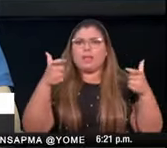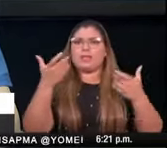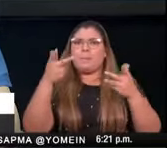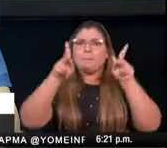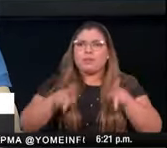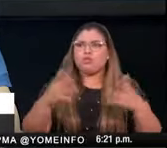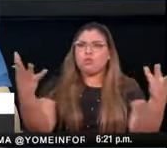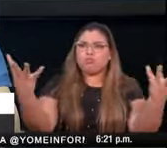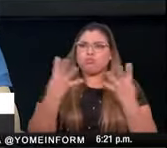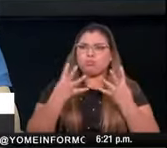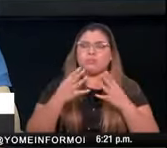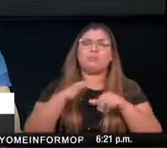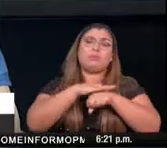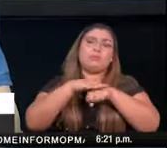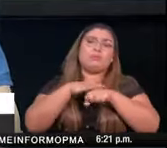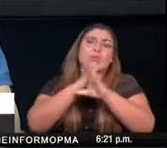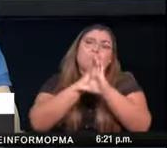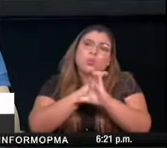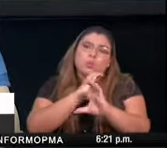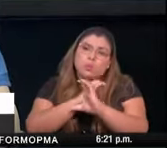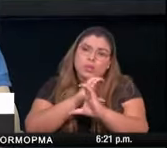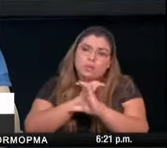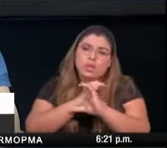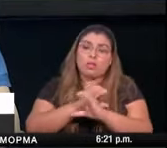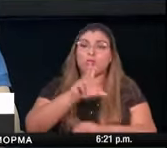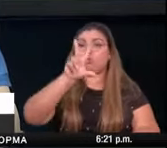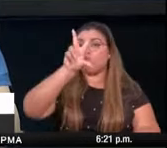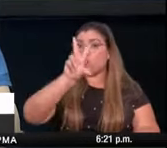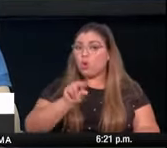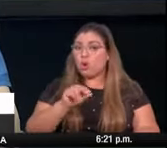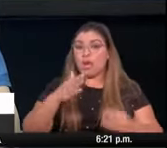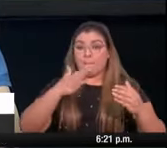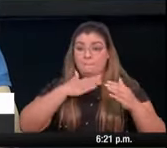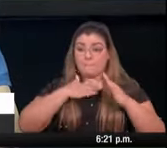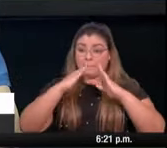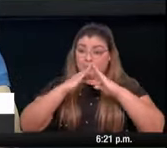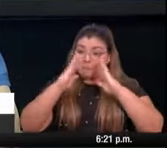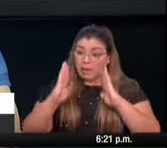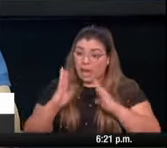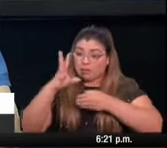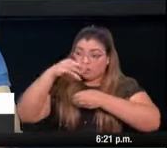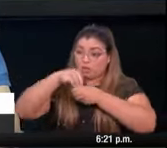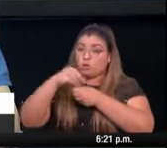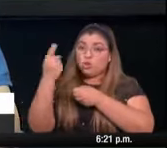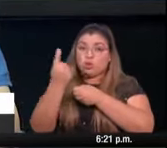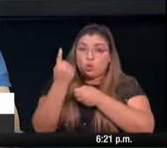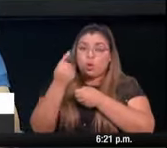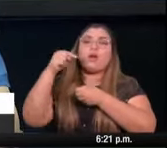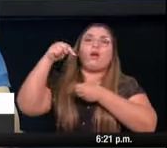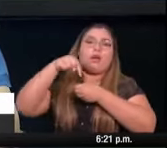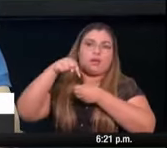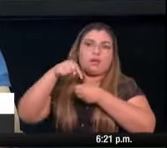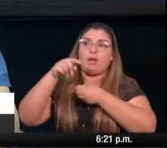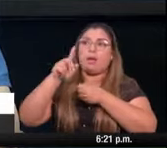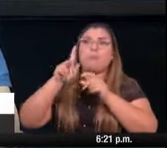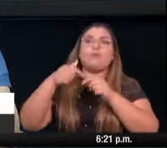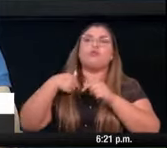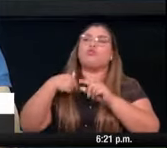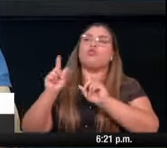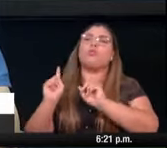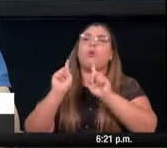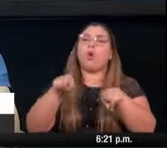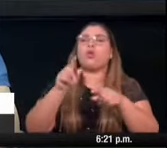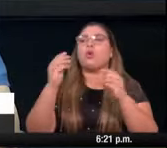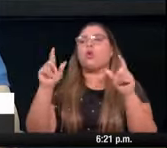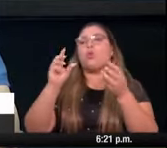aglomeren personas que no se manejen en nuestra burbuja familiar y que además propicien la